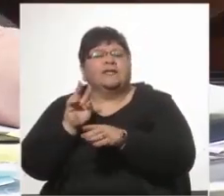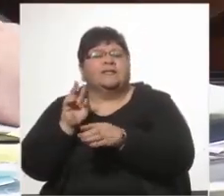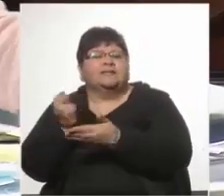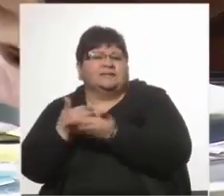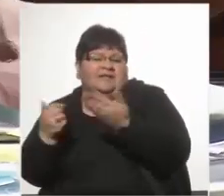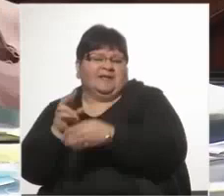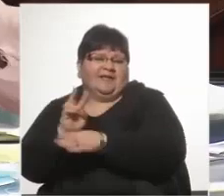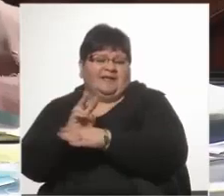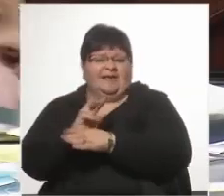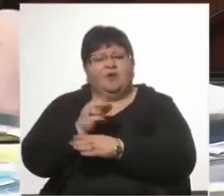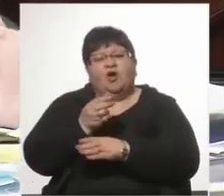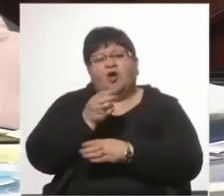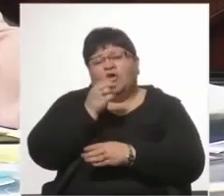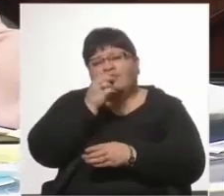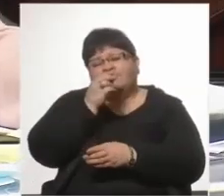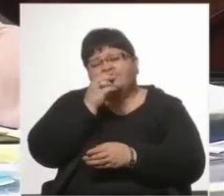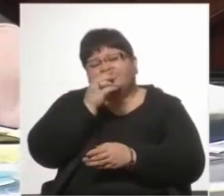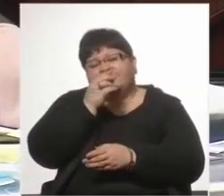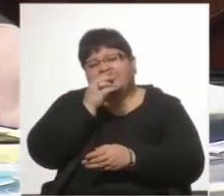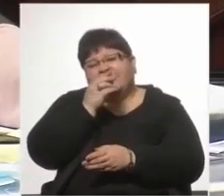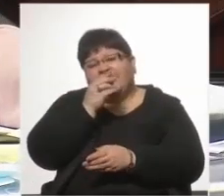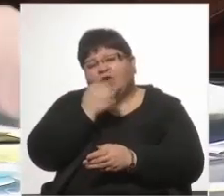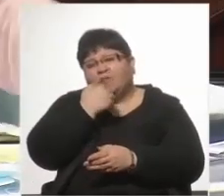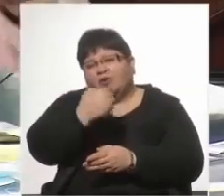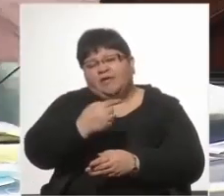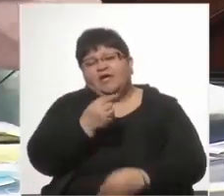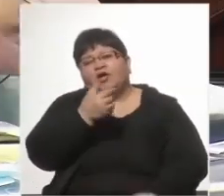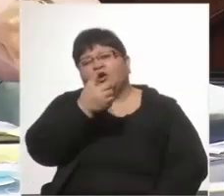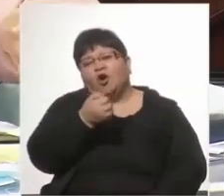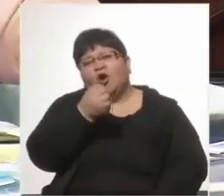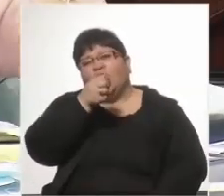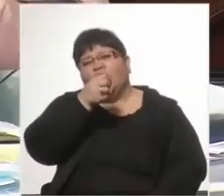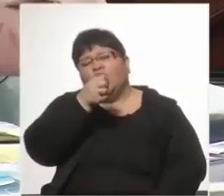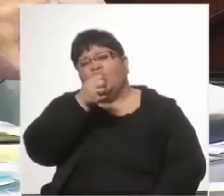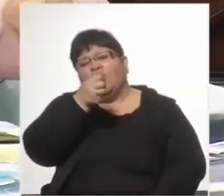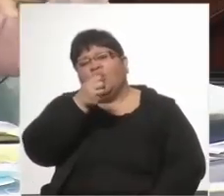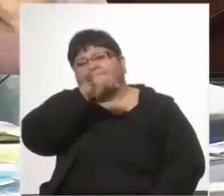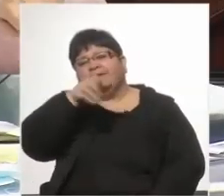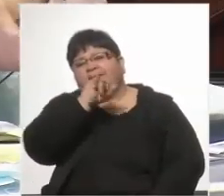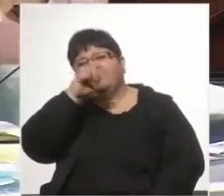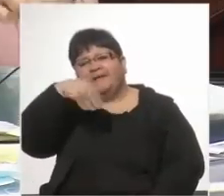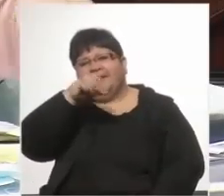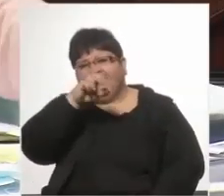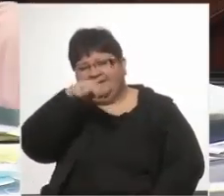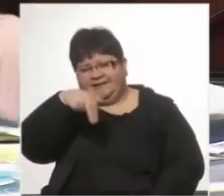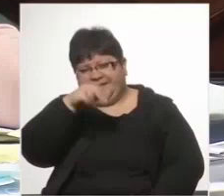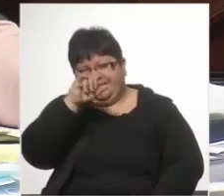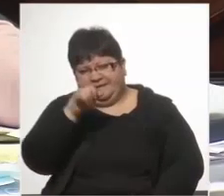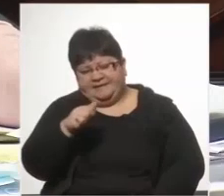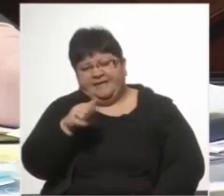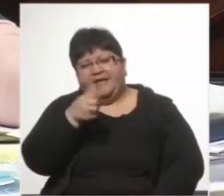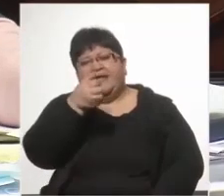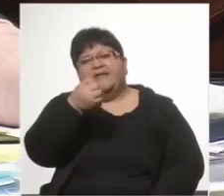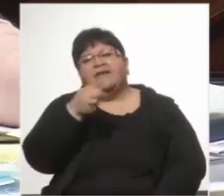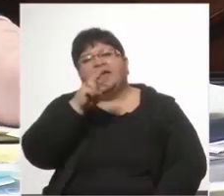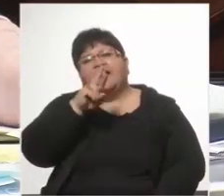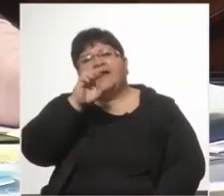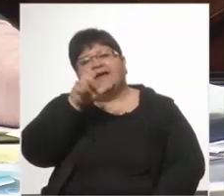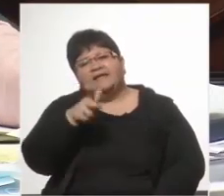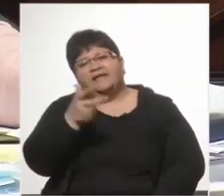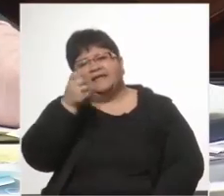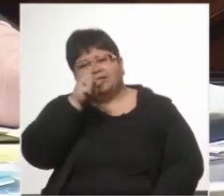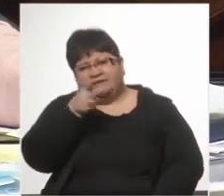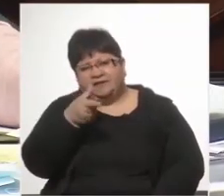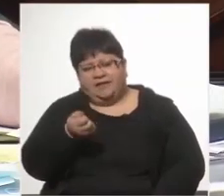Arechaga, el último de los Jiménez de Arechaga, que estaba vivo cuando se le hizo la consulta con el desafuero de